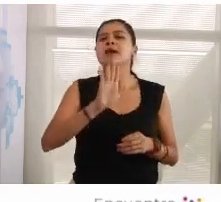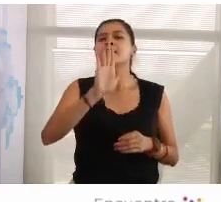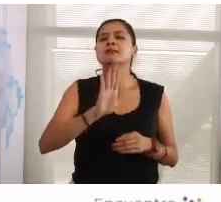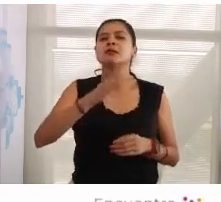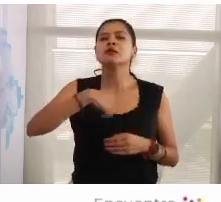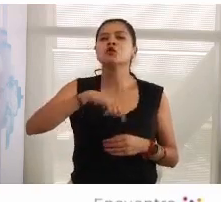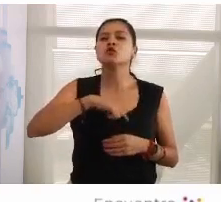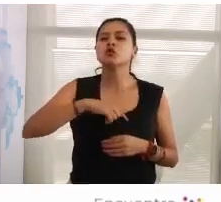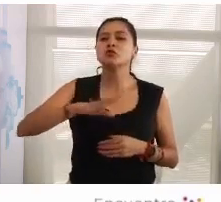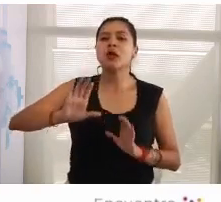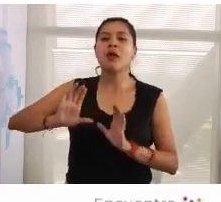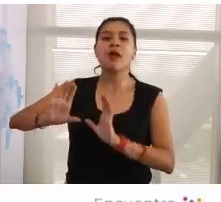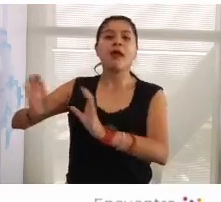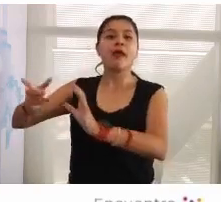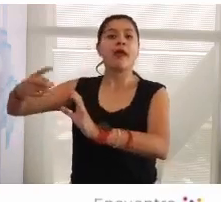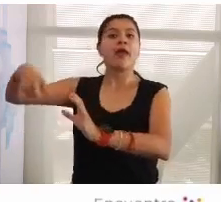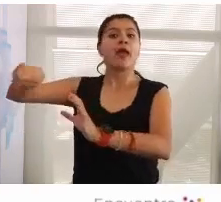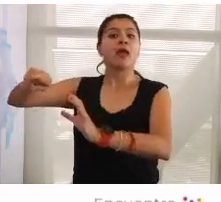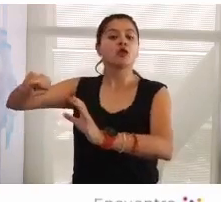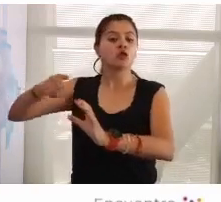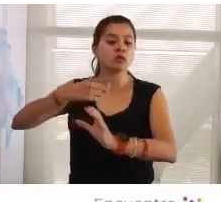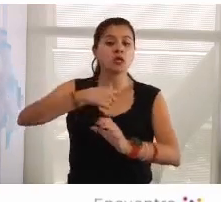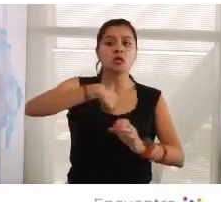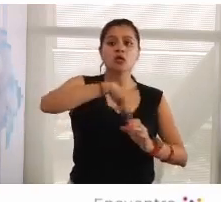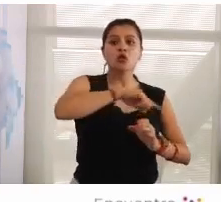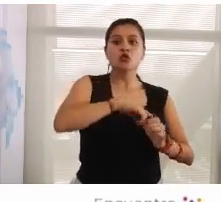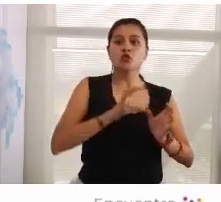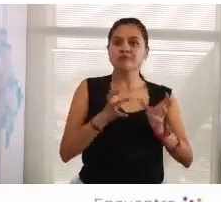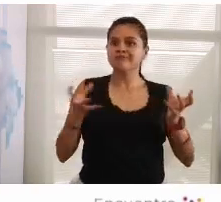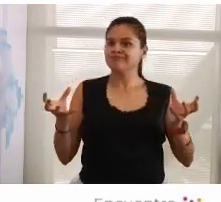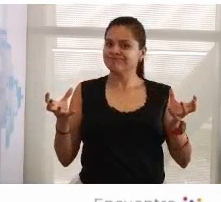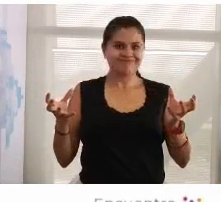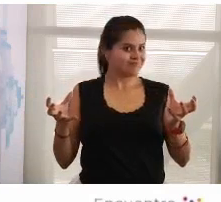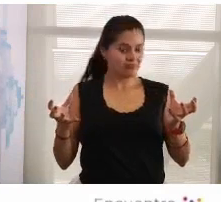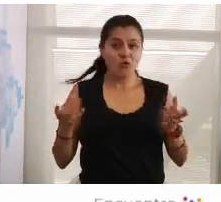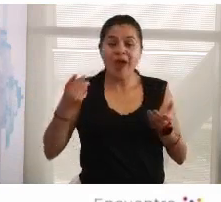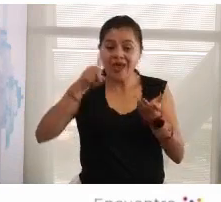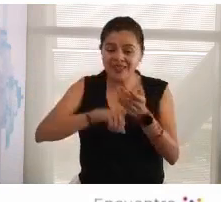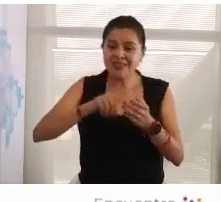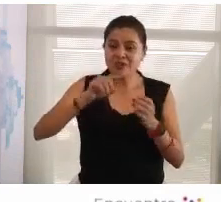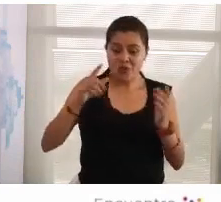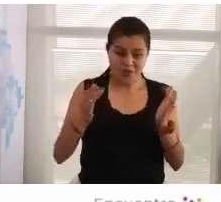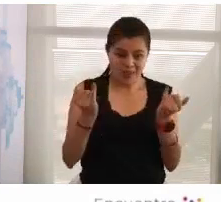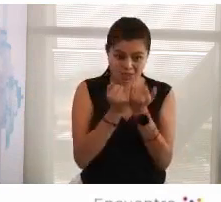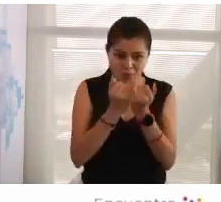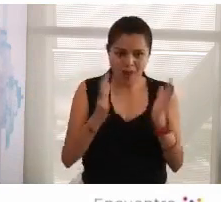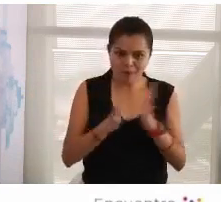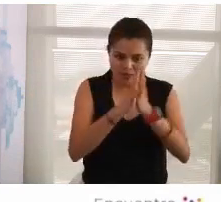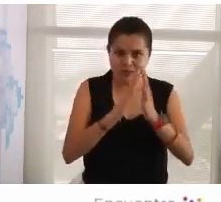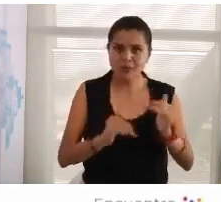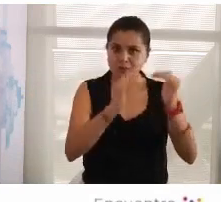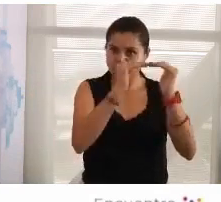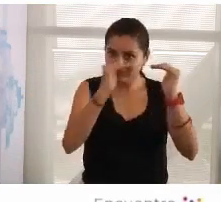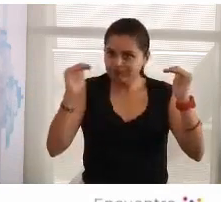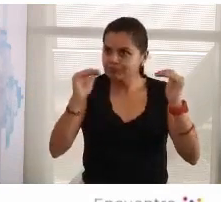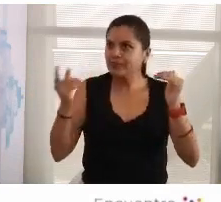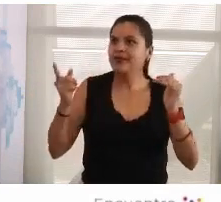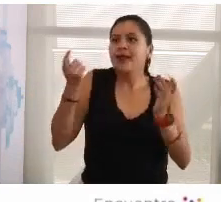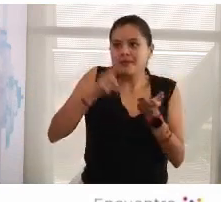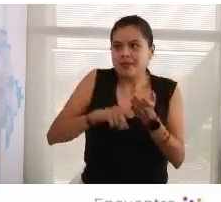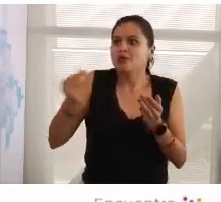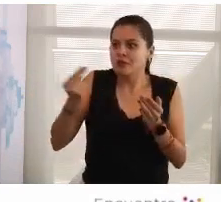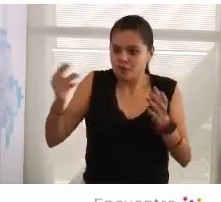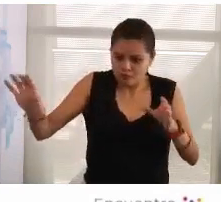fueran ellos y nosotros, ¿no? Y realmente nosotros en democracia necesitamos a todos los actores como me lo está señalando.